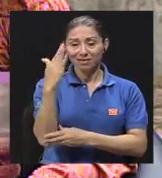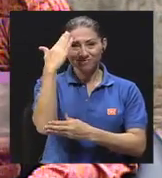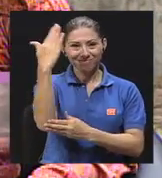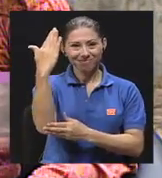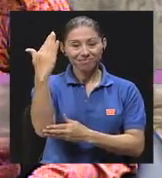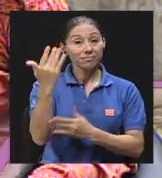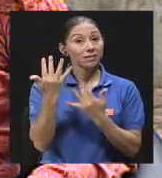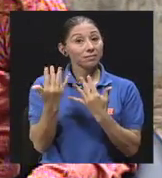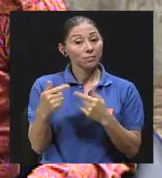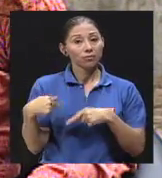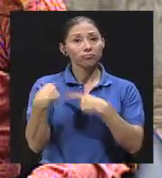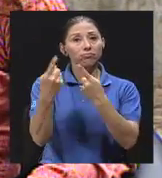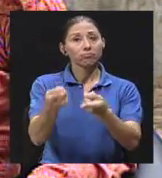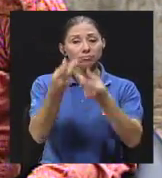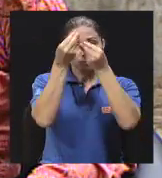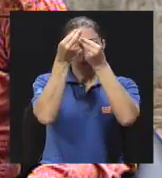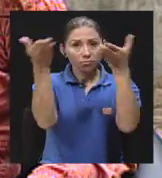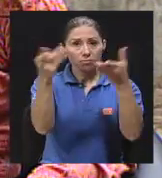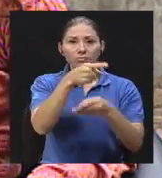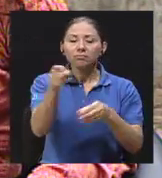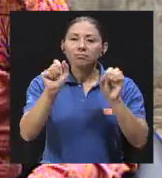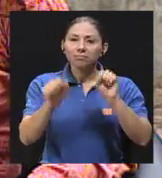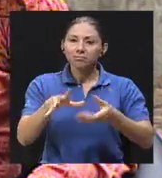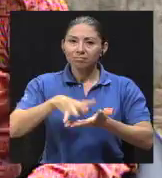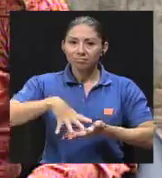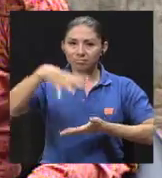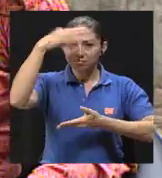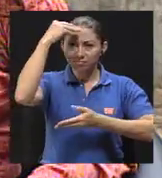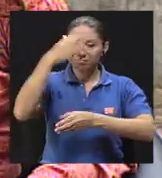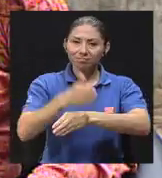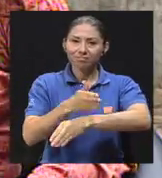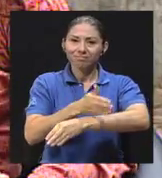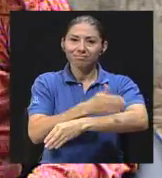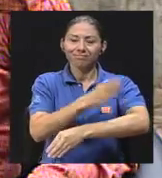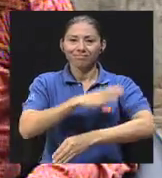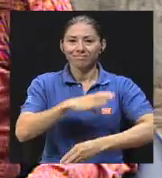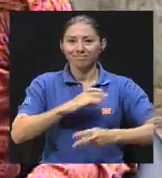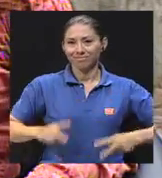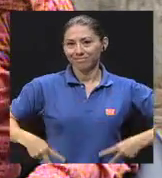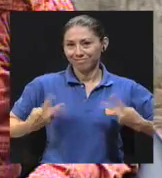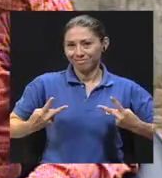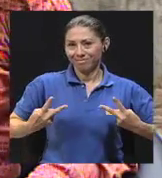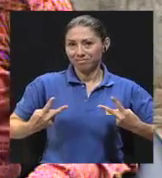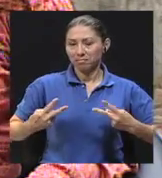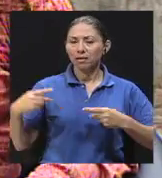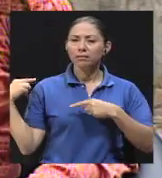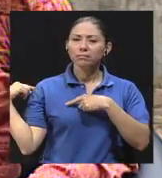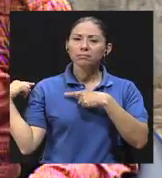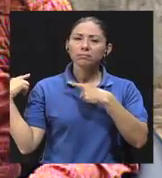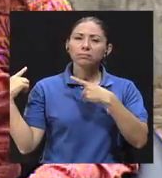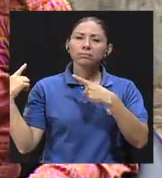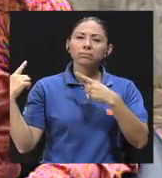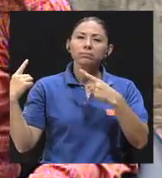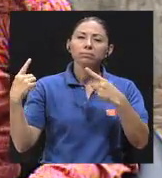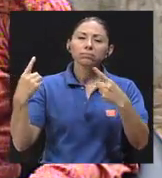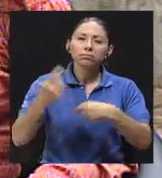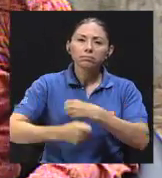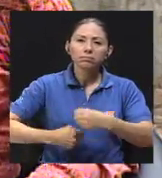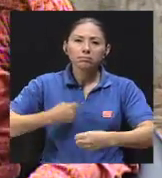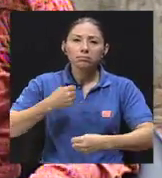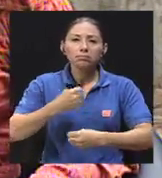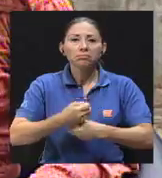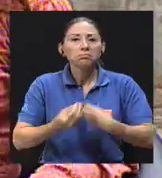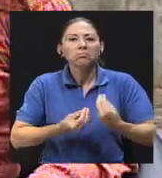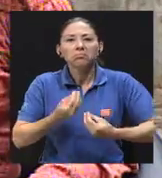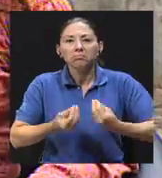usted durante estos 30 minutos de información pueda aprender y mejorar su calidad de vida. Y es que a lo largo del tiempo los seres humanos